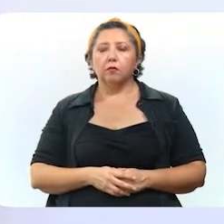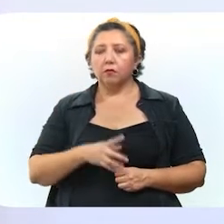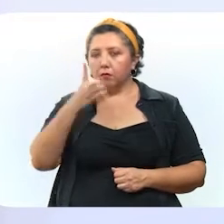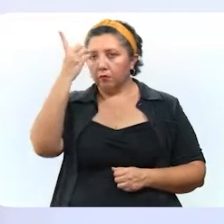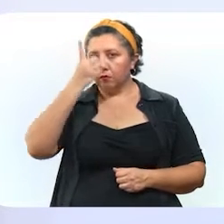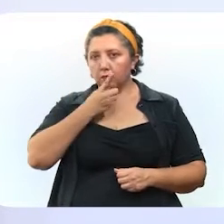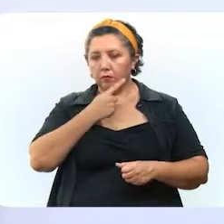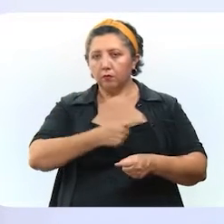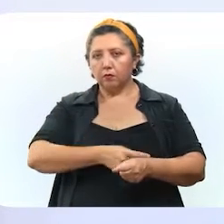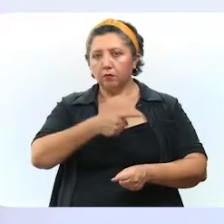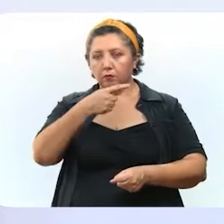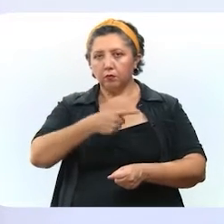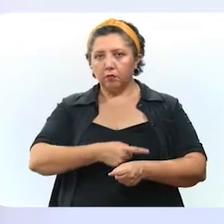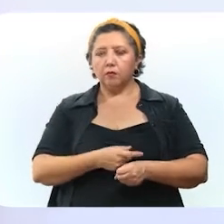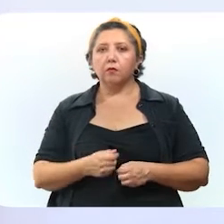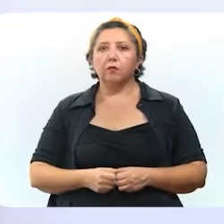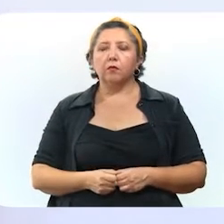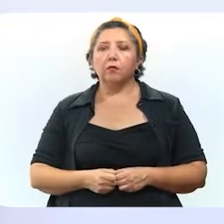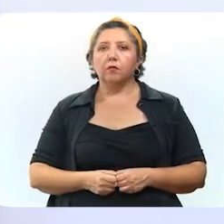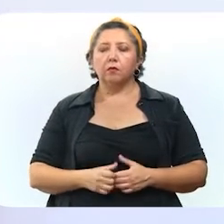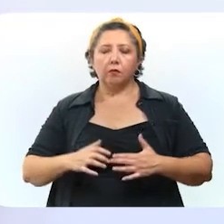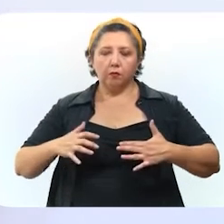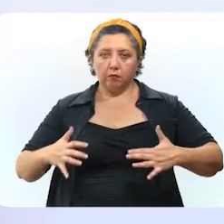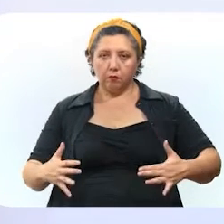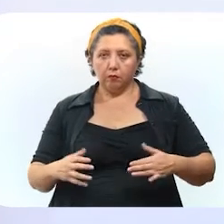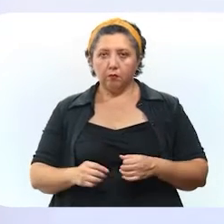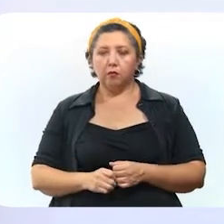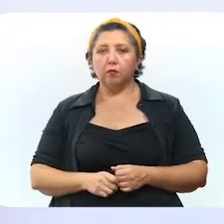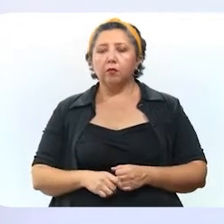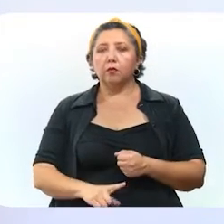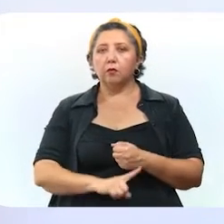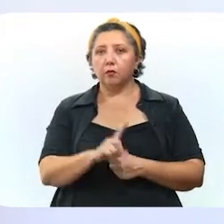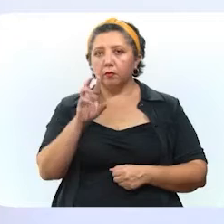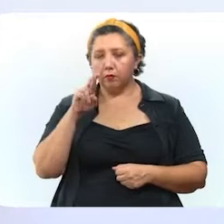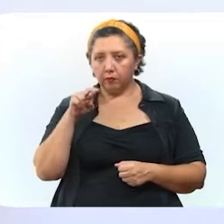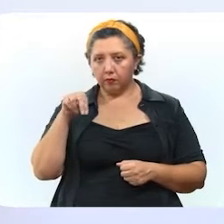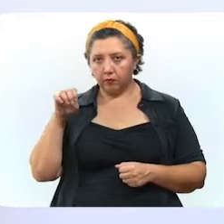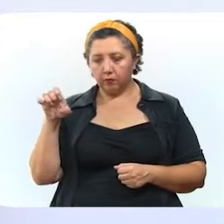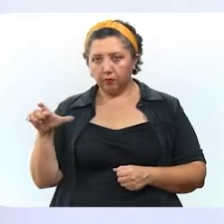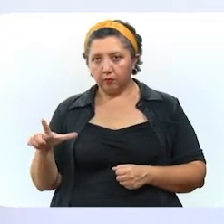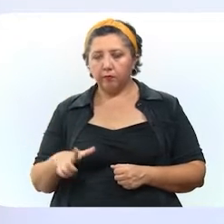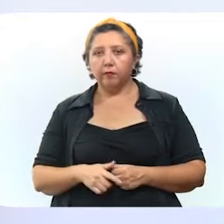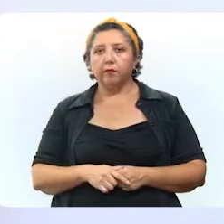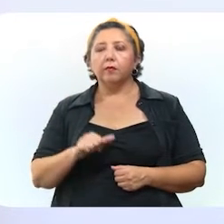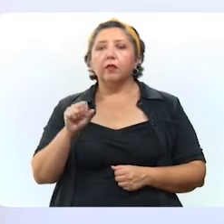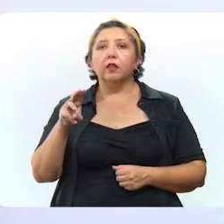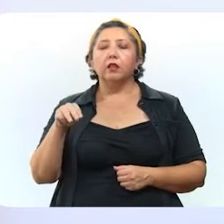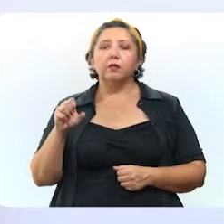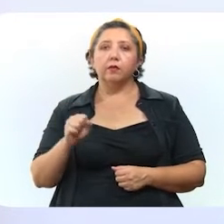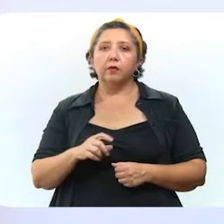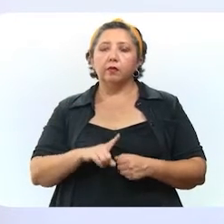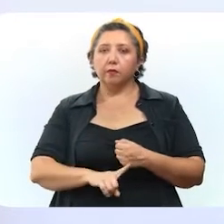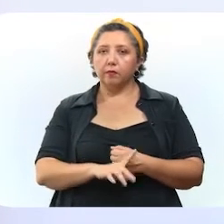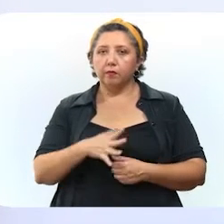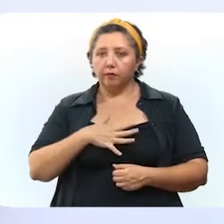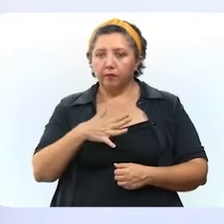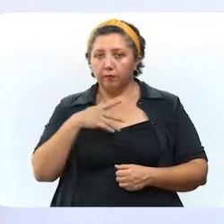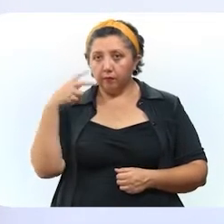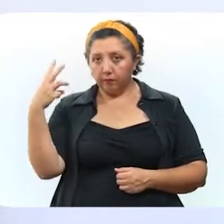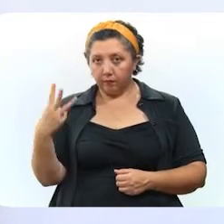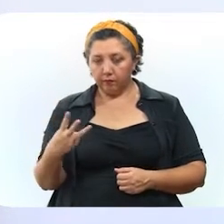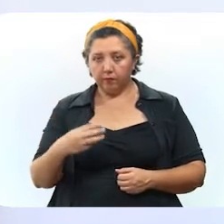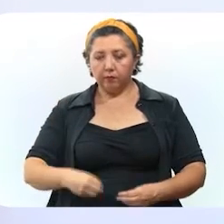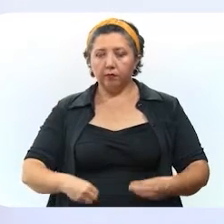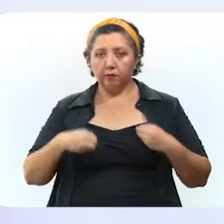diabetes, hipertensión arterial, obesidad, insuficiencia renal crónica, asma y EPOC. Tres